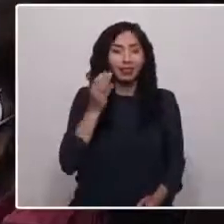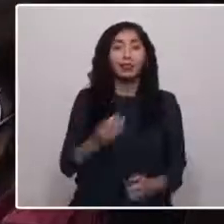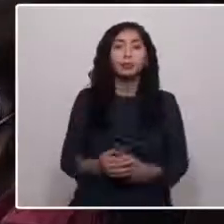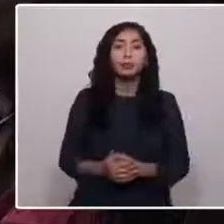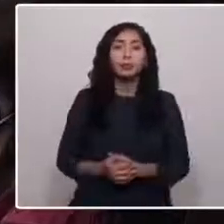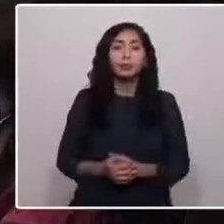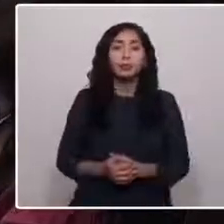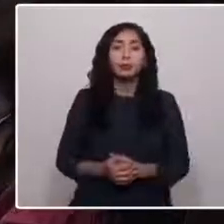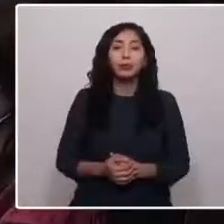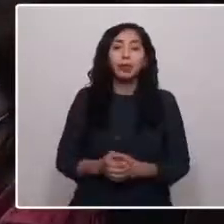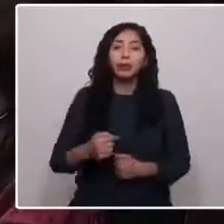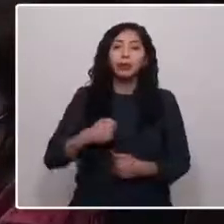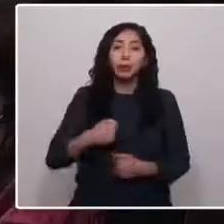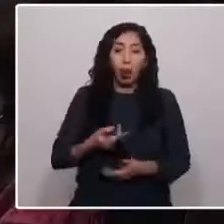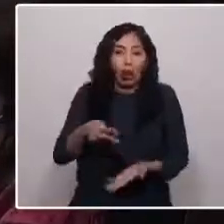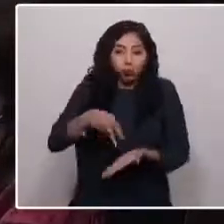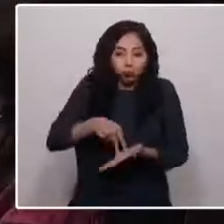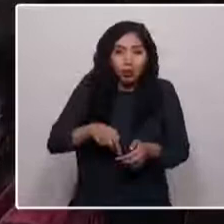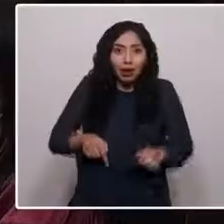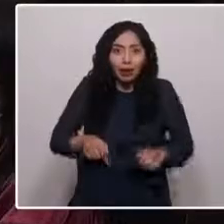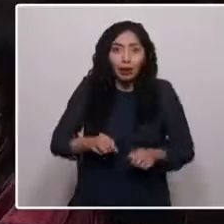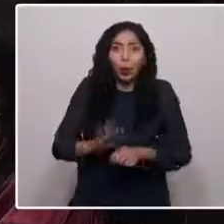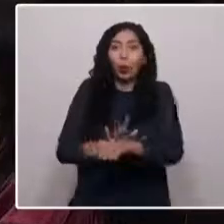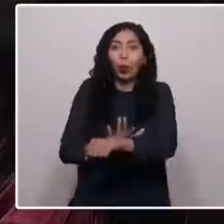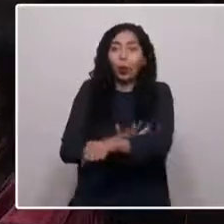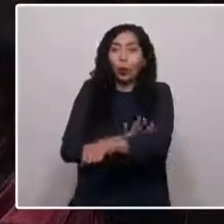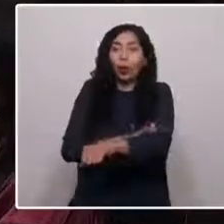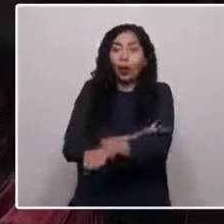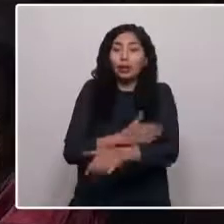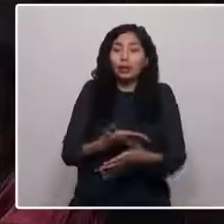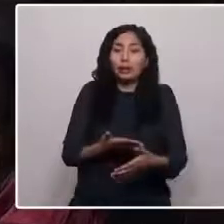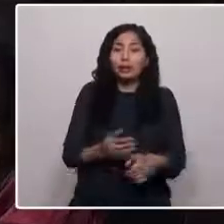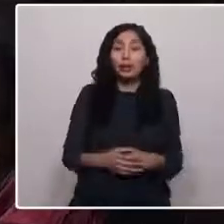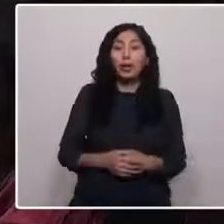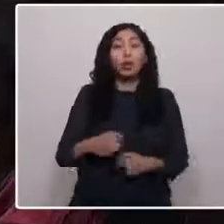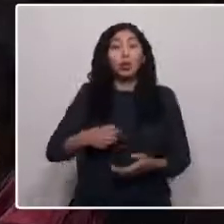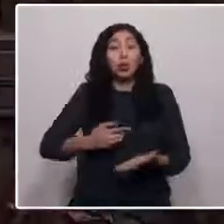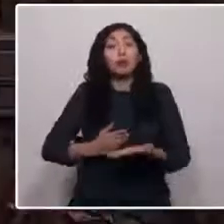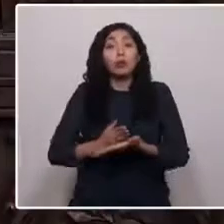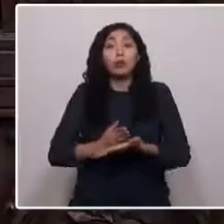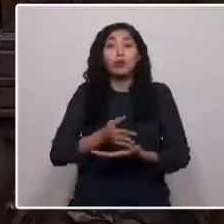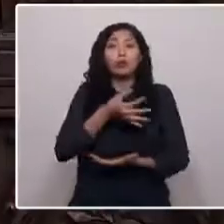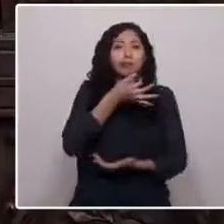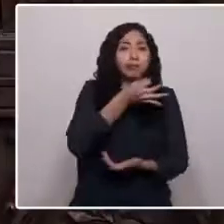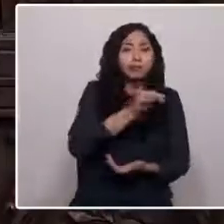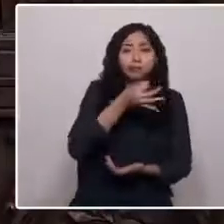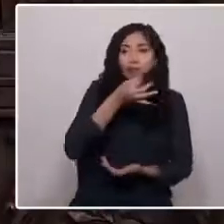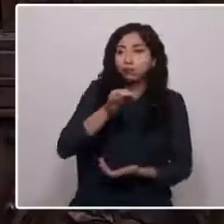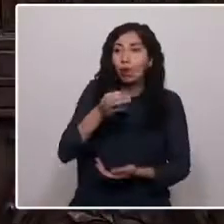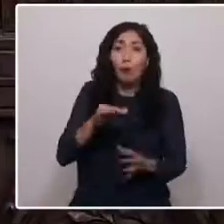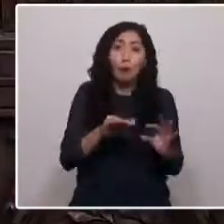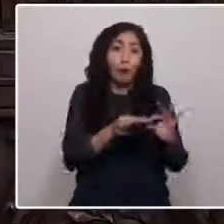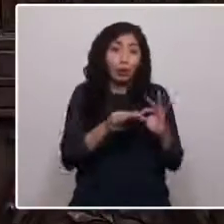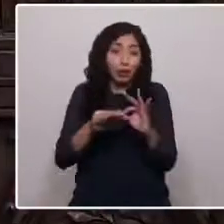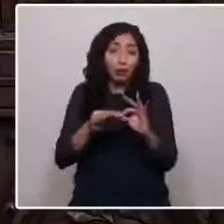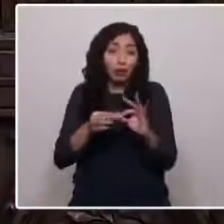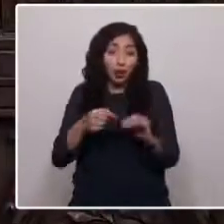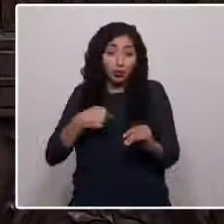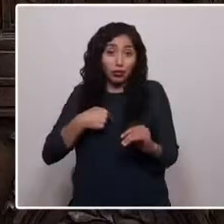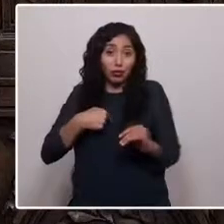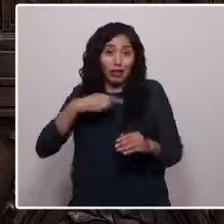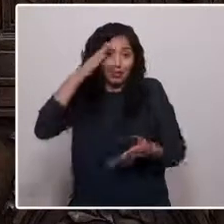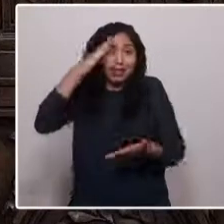Es muy emotivo estar acá, la verdad. Y comienzo con un relato que fue la razón por la cual quizás tome la decisión de